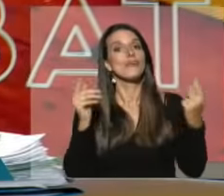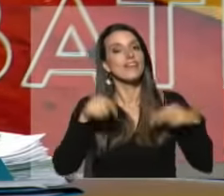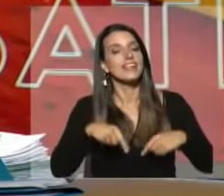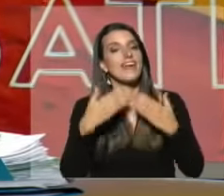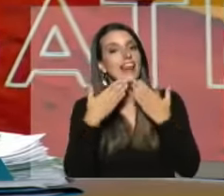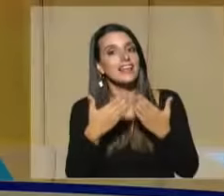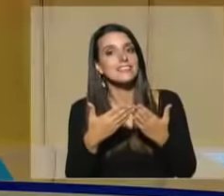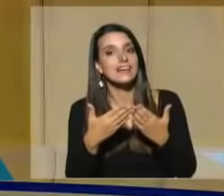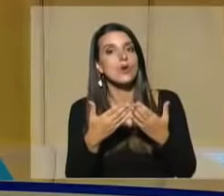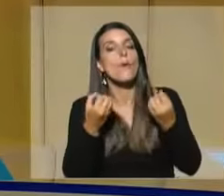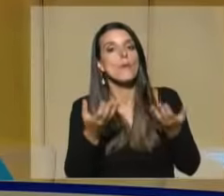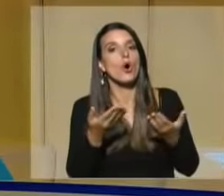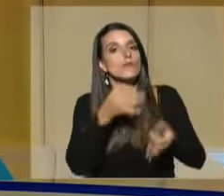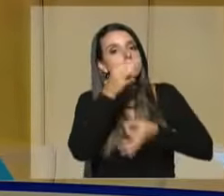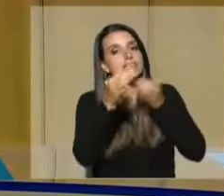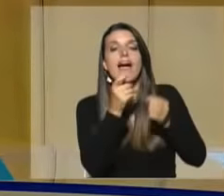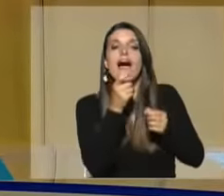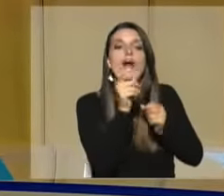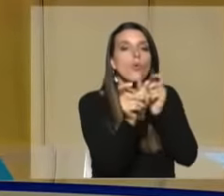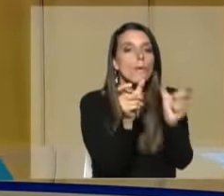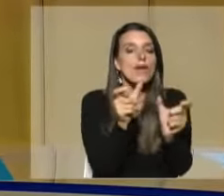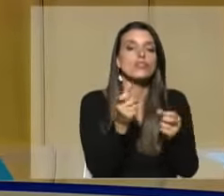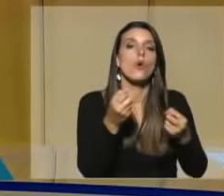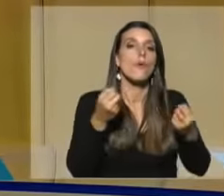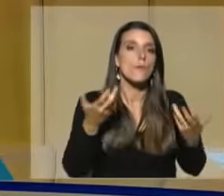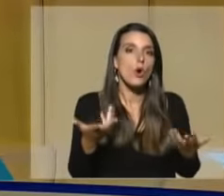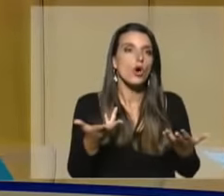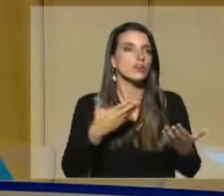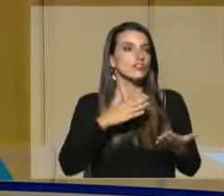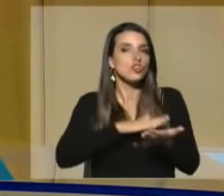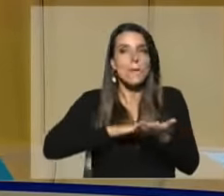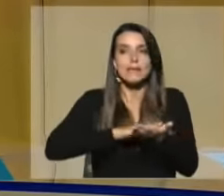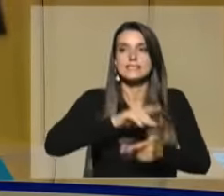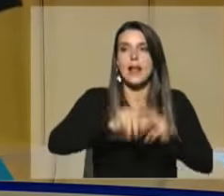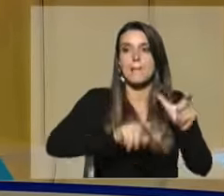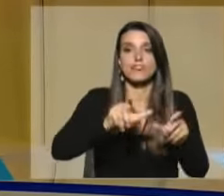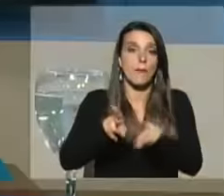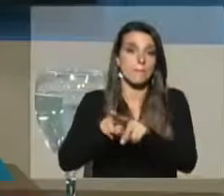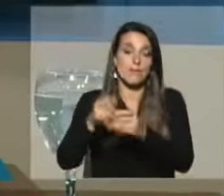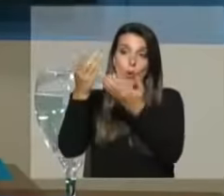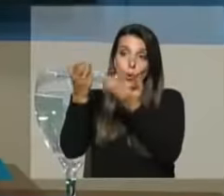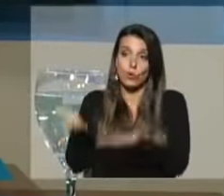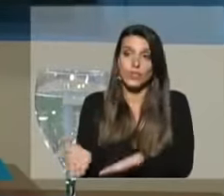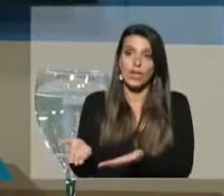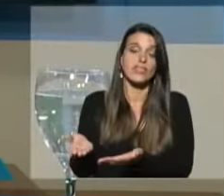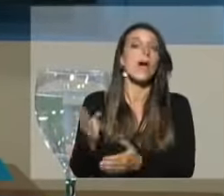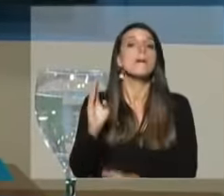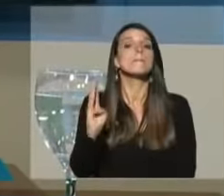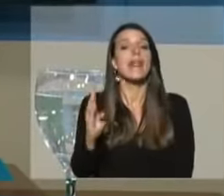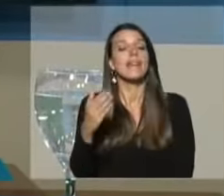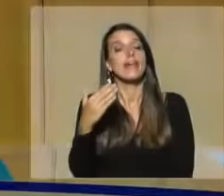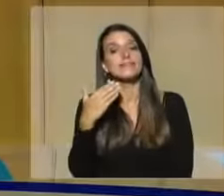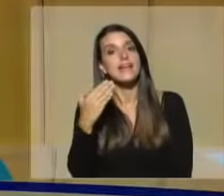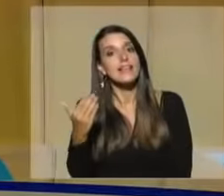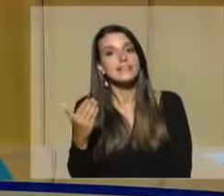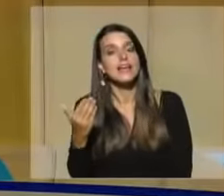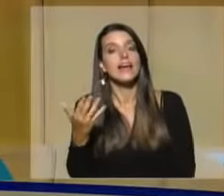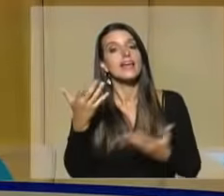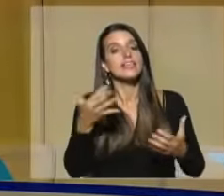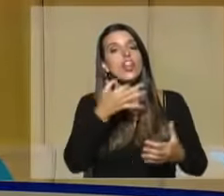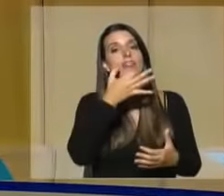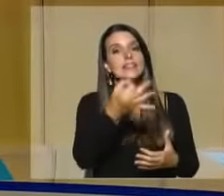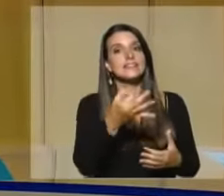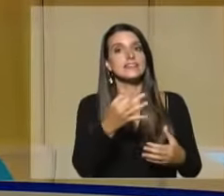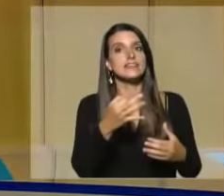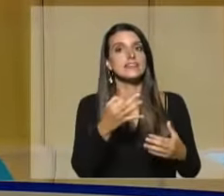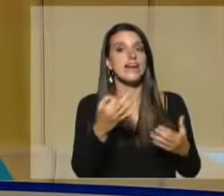por haber dado sus argumentos por tratar de convencer a la población lo mismo a usted senador Penaez quiero decirle que